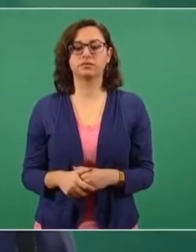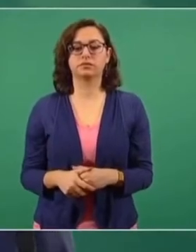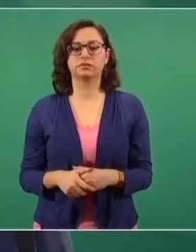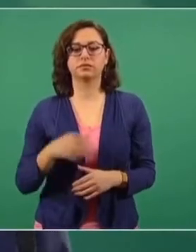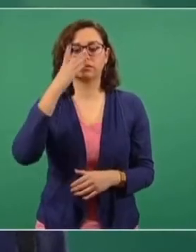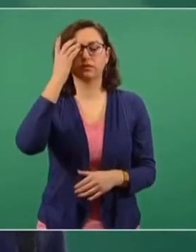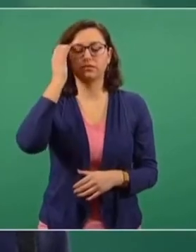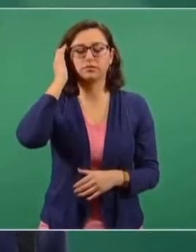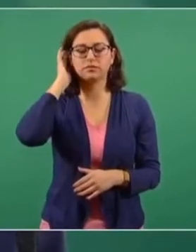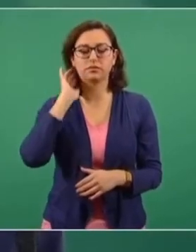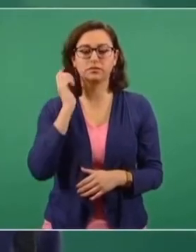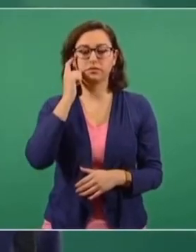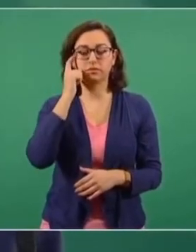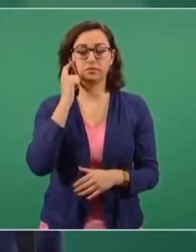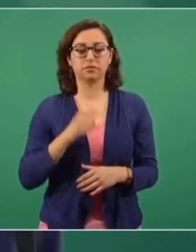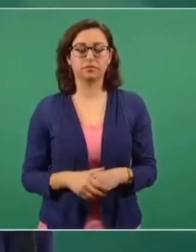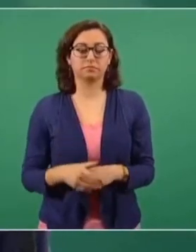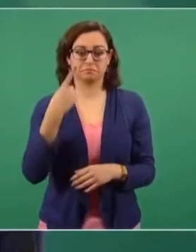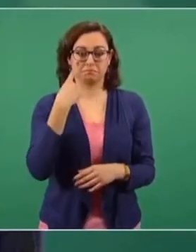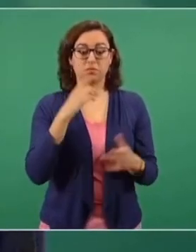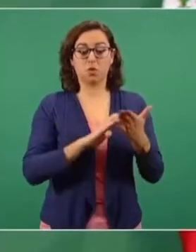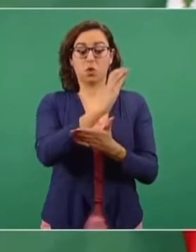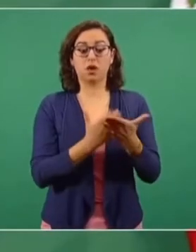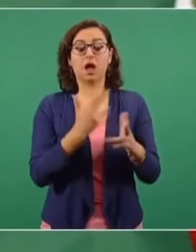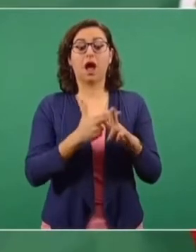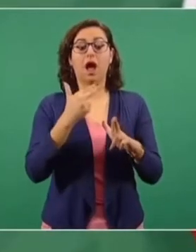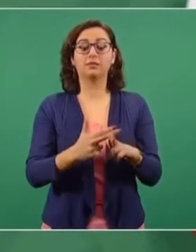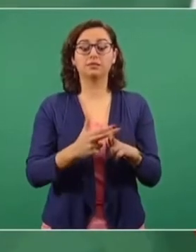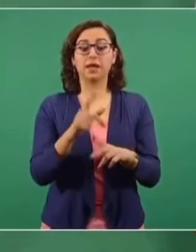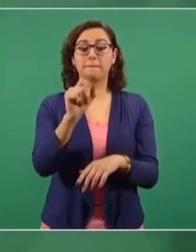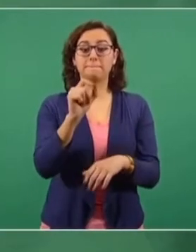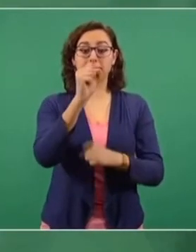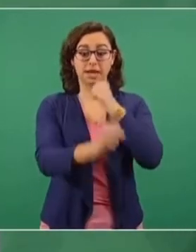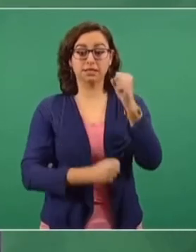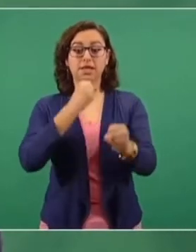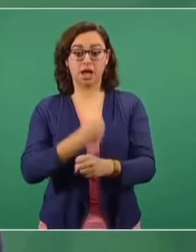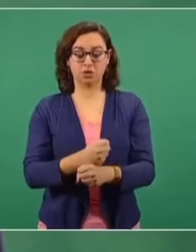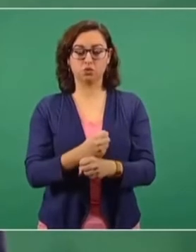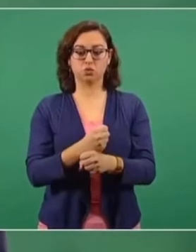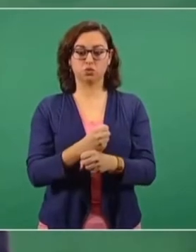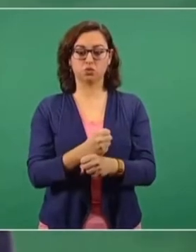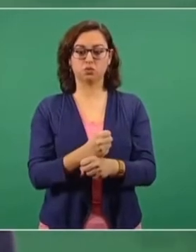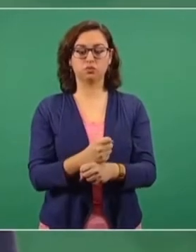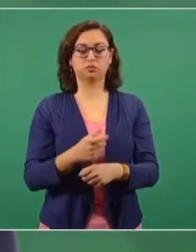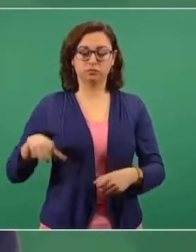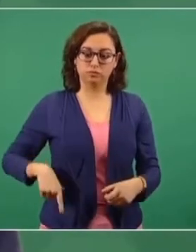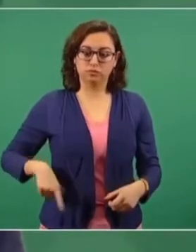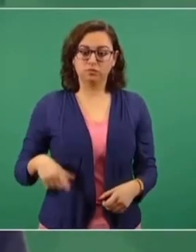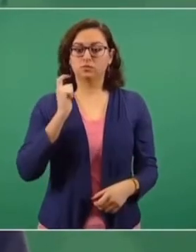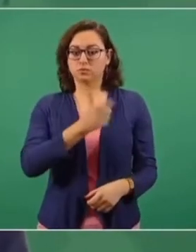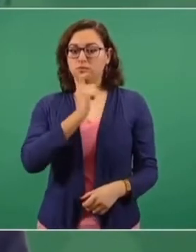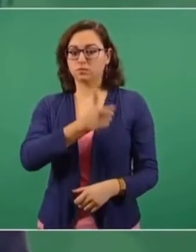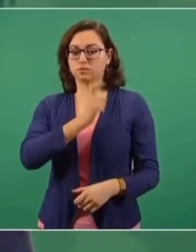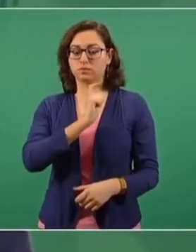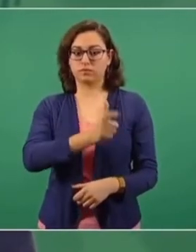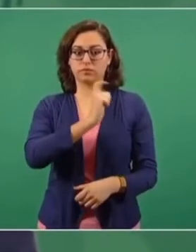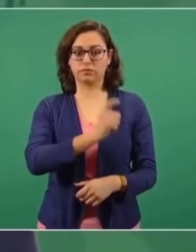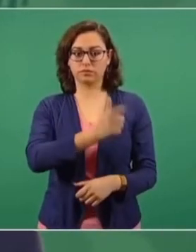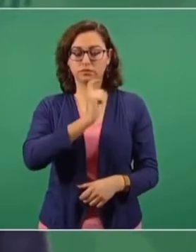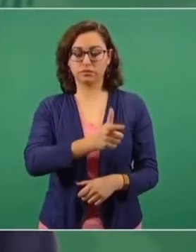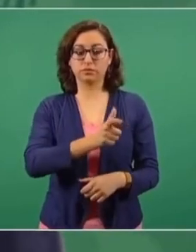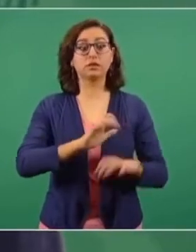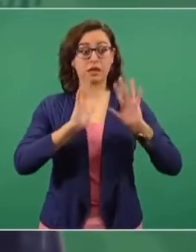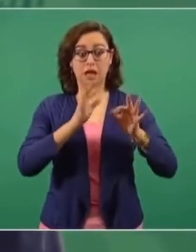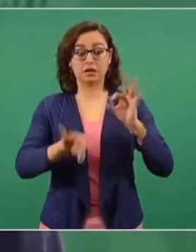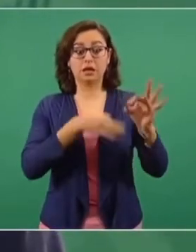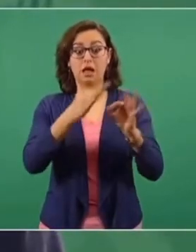al finalizar el periodo, 20 años, el reclusorio no pasaba a ser parte del gobierno,